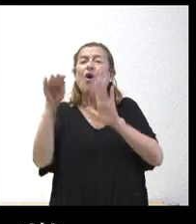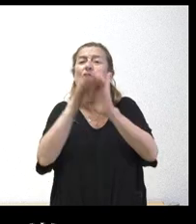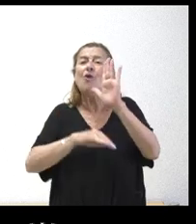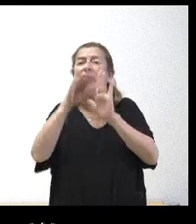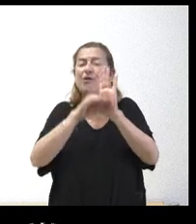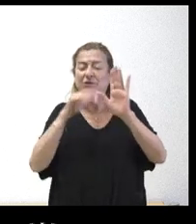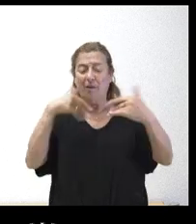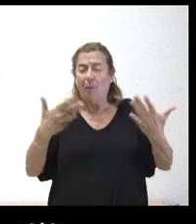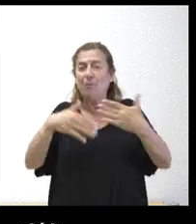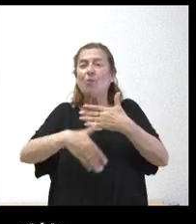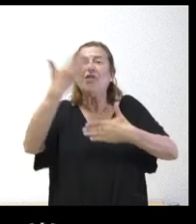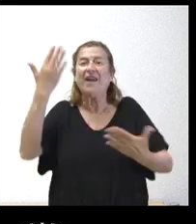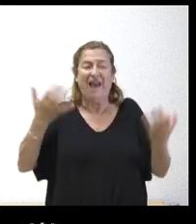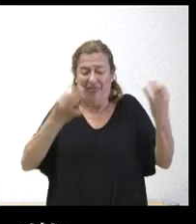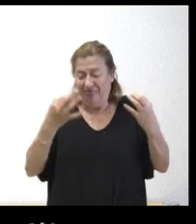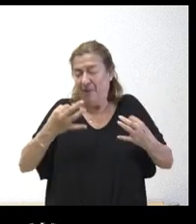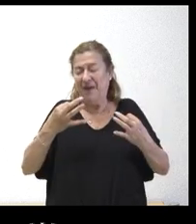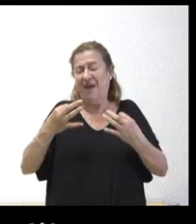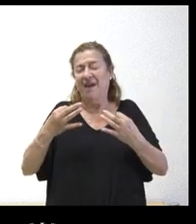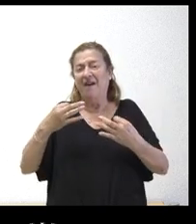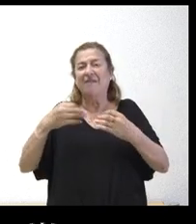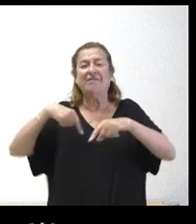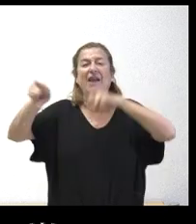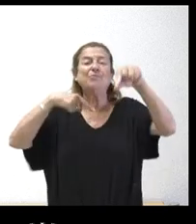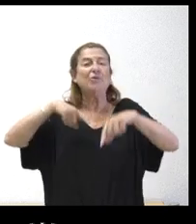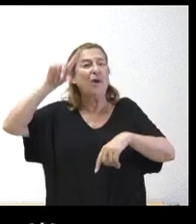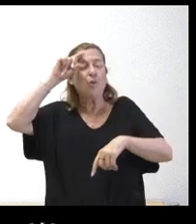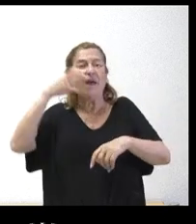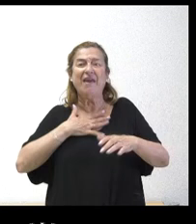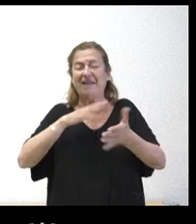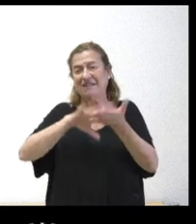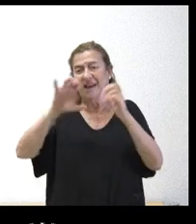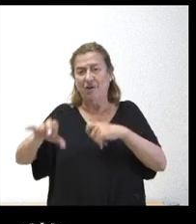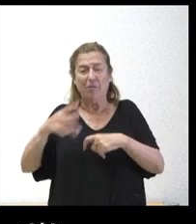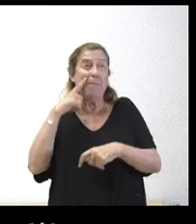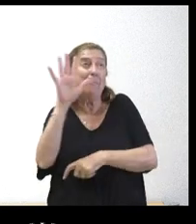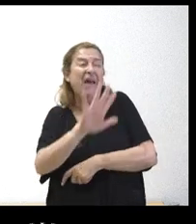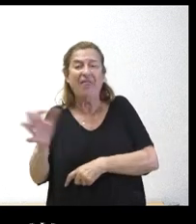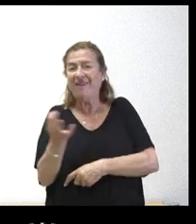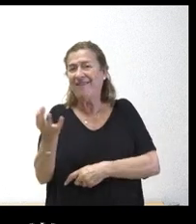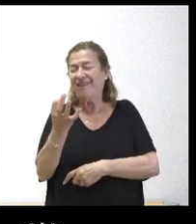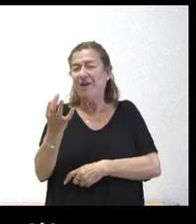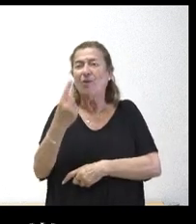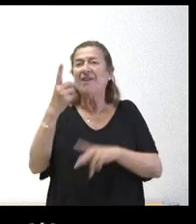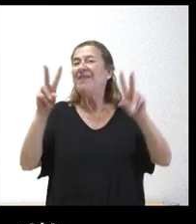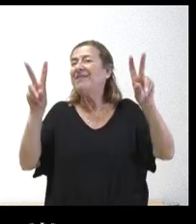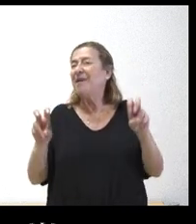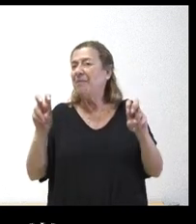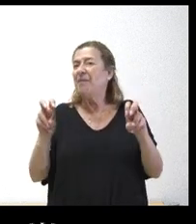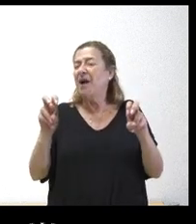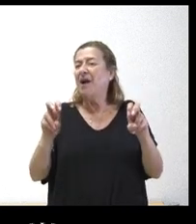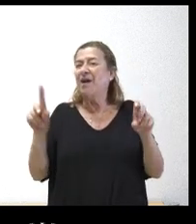modernas de lo que debe ser el transporte rural en Castilla y León parece que que es un tema que no se